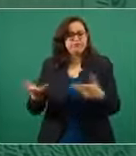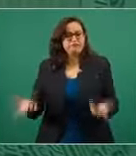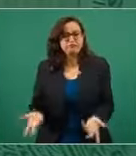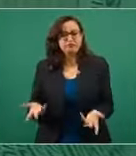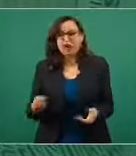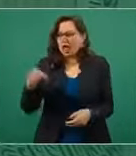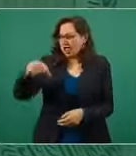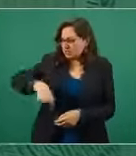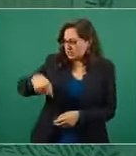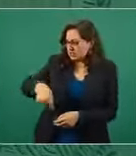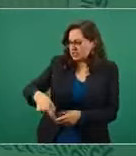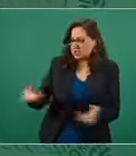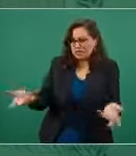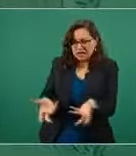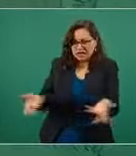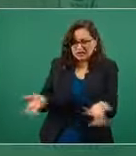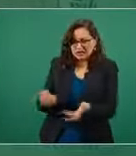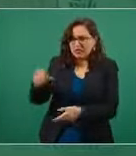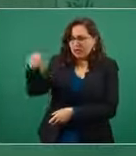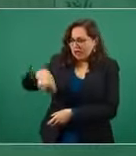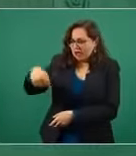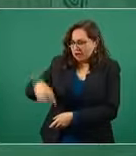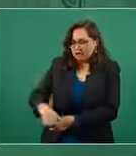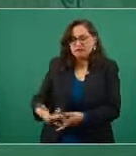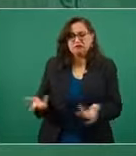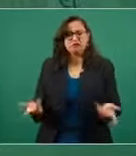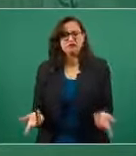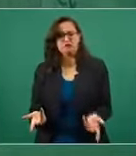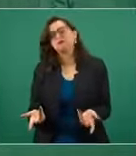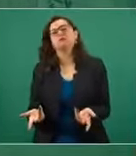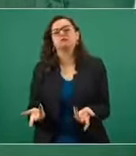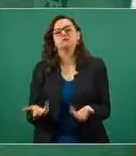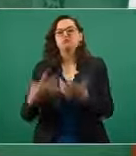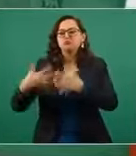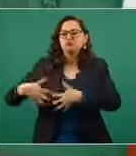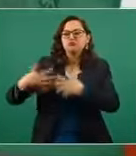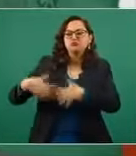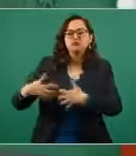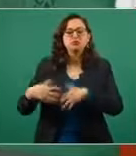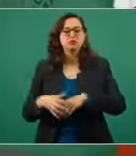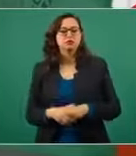Y en el caso del sector energético, esa es la política.